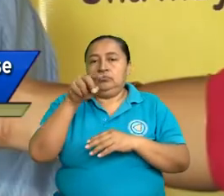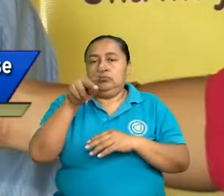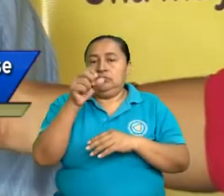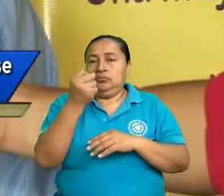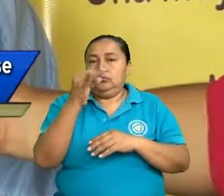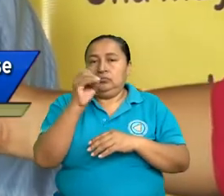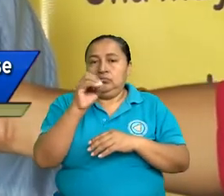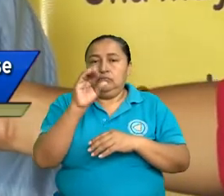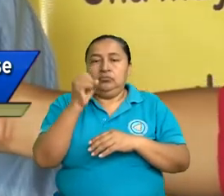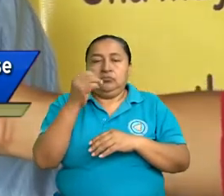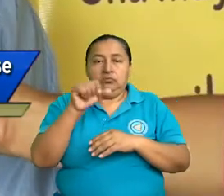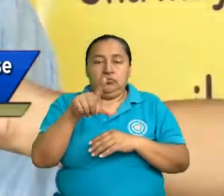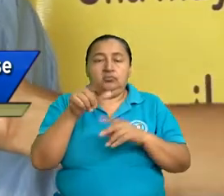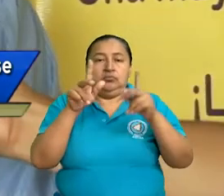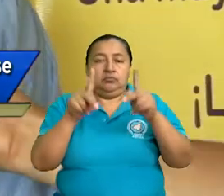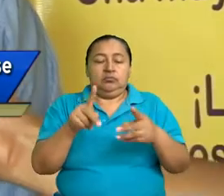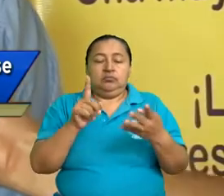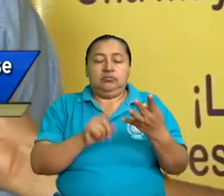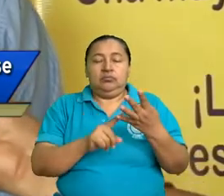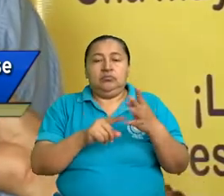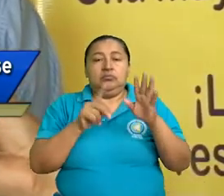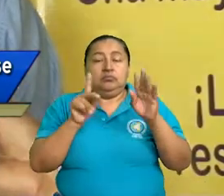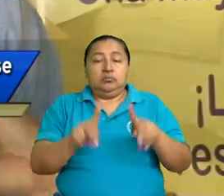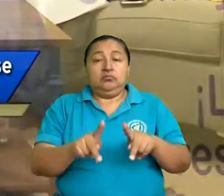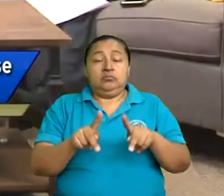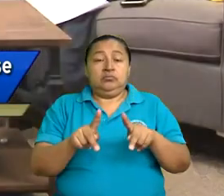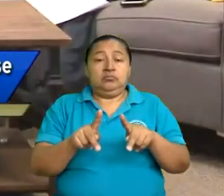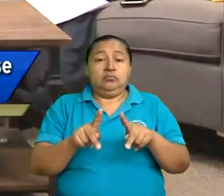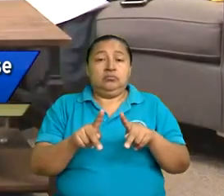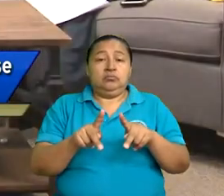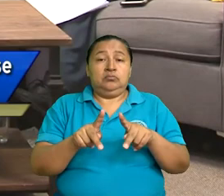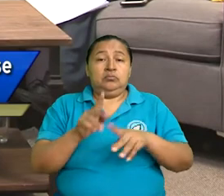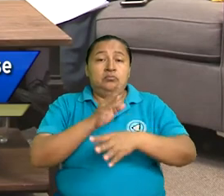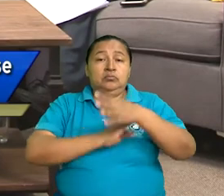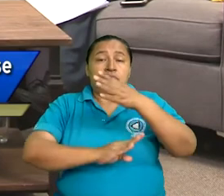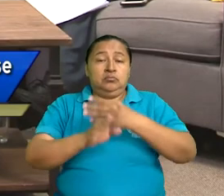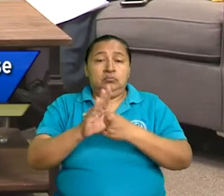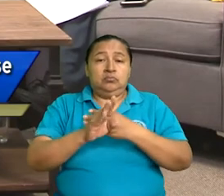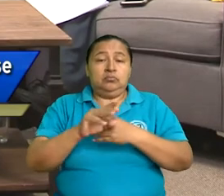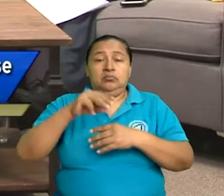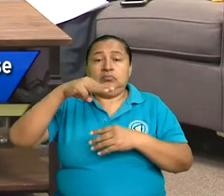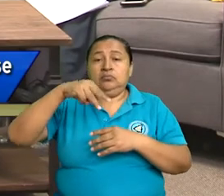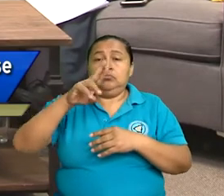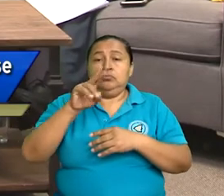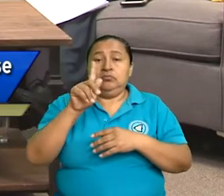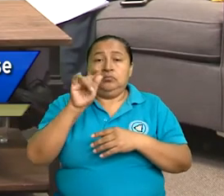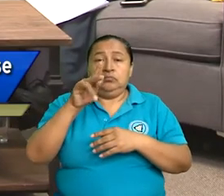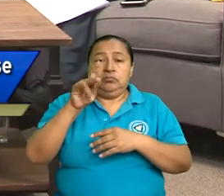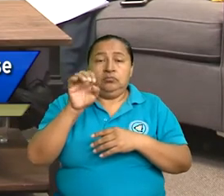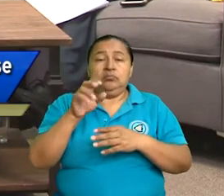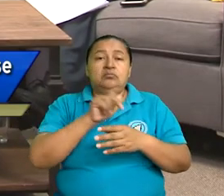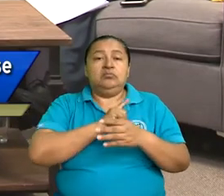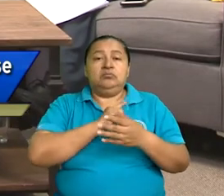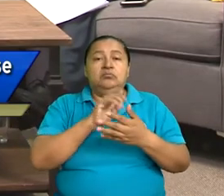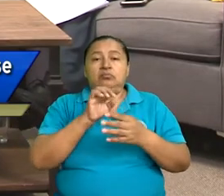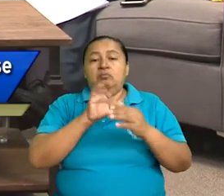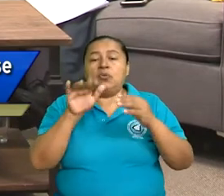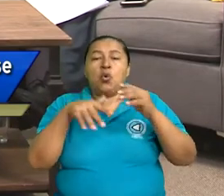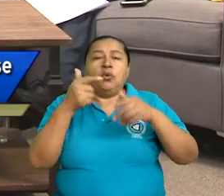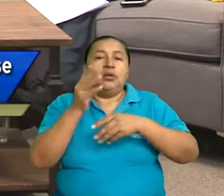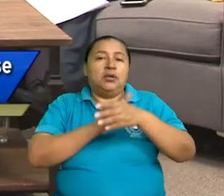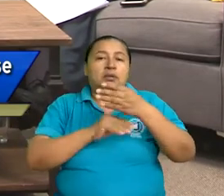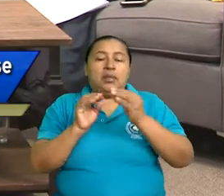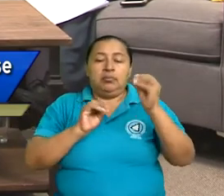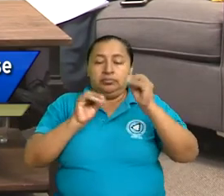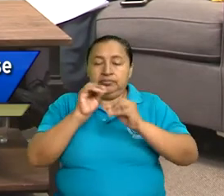de los seres humanos. Y personas con discapacidades múltiples son que tienen algunas de las discapacidades